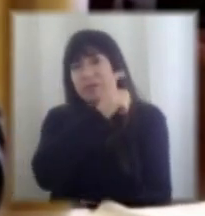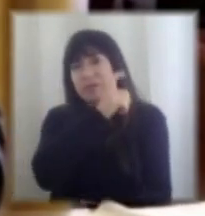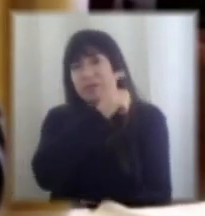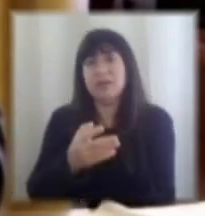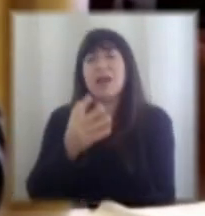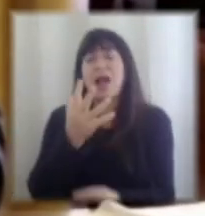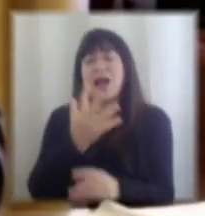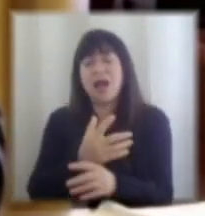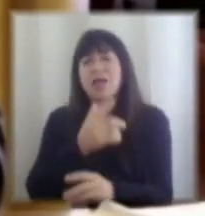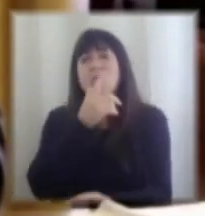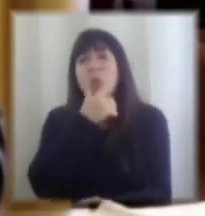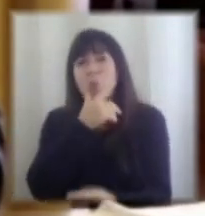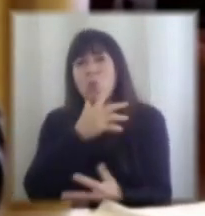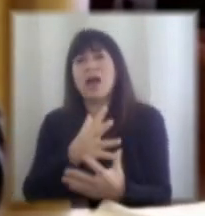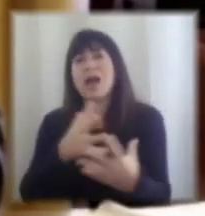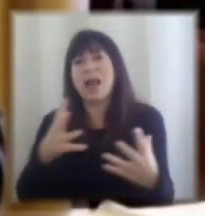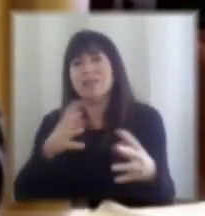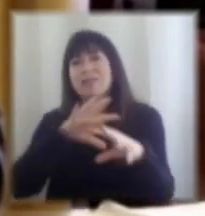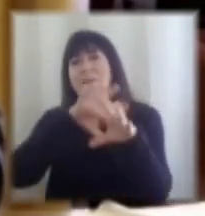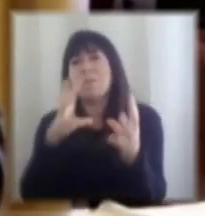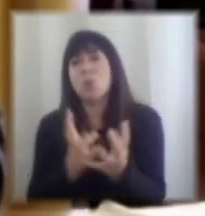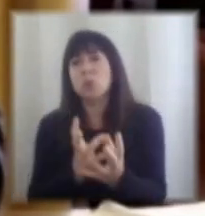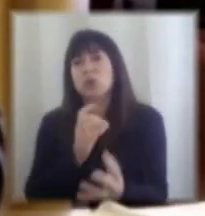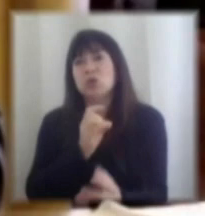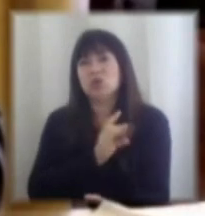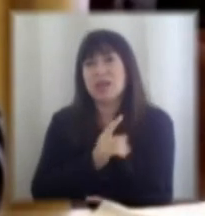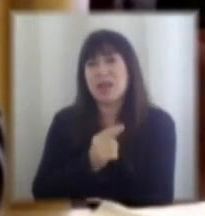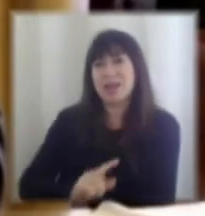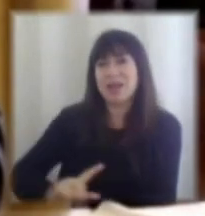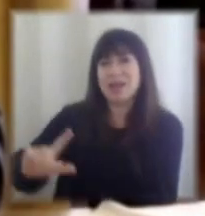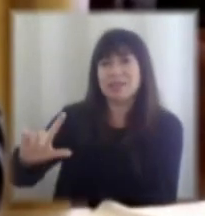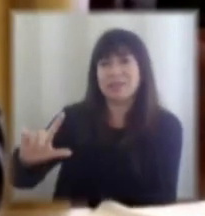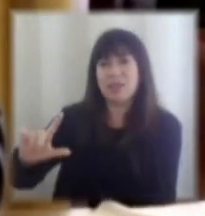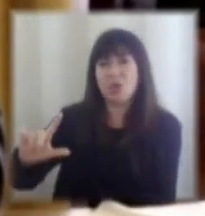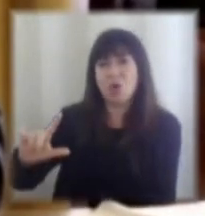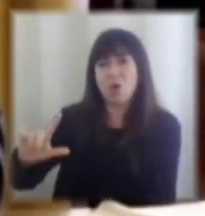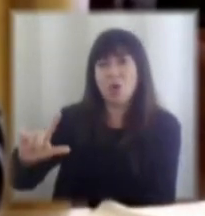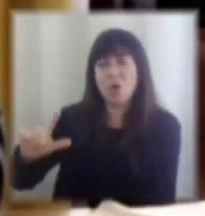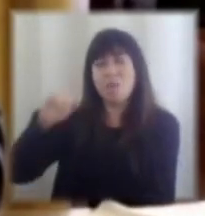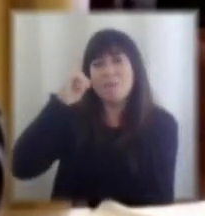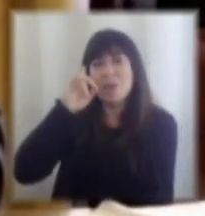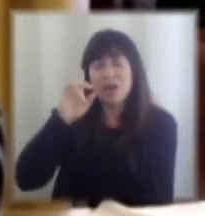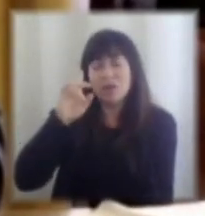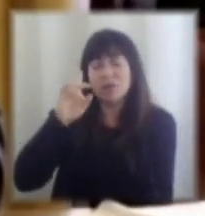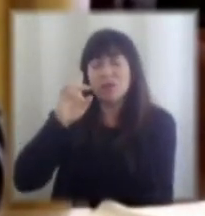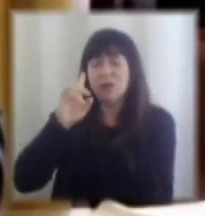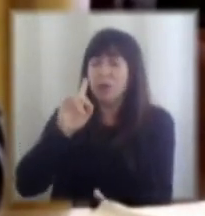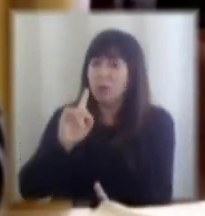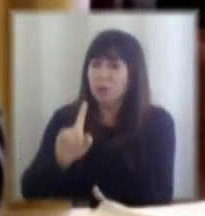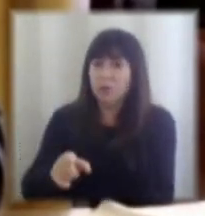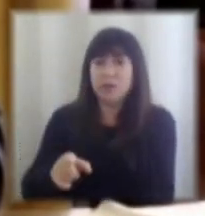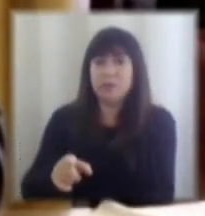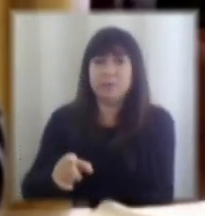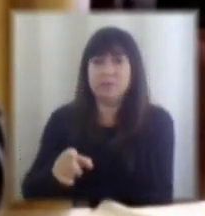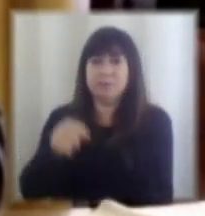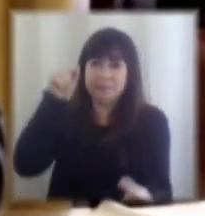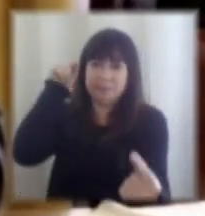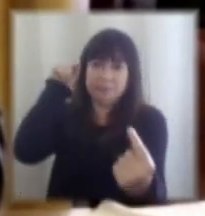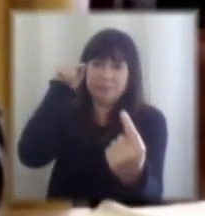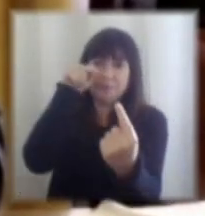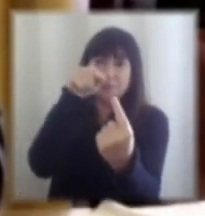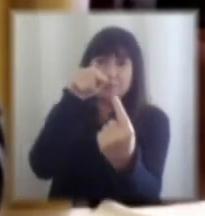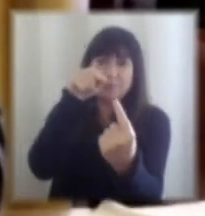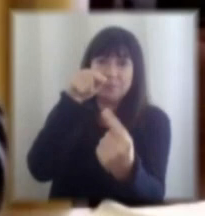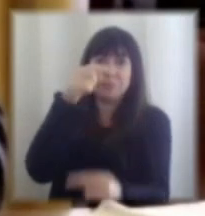incertidumbres grandes que en el mundo y en Chile han crecido pero con todo las perspectivas al año